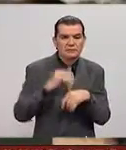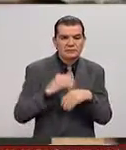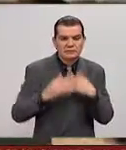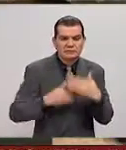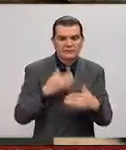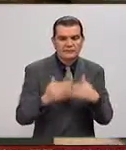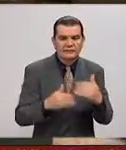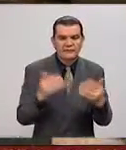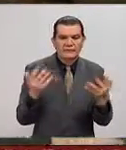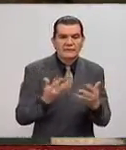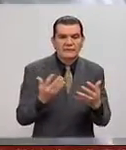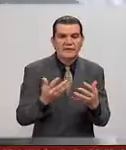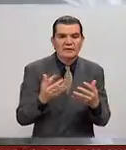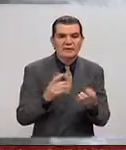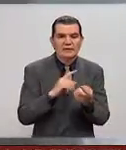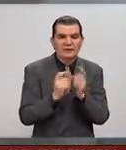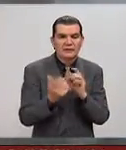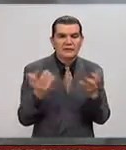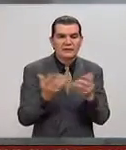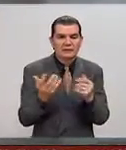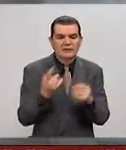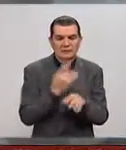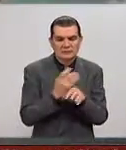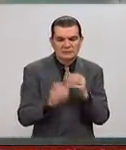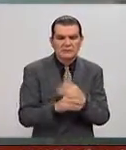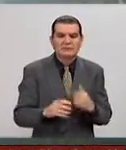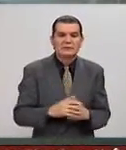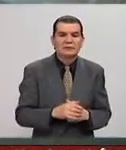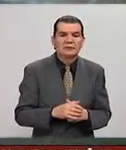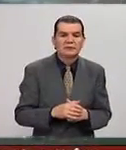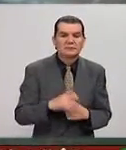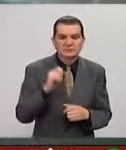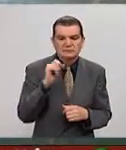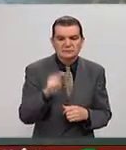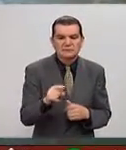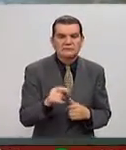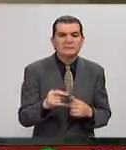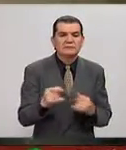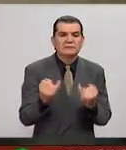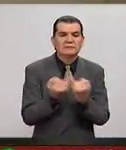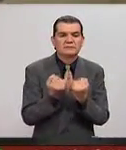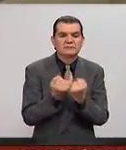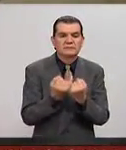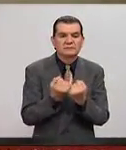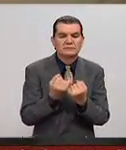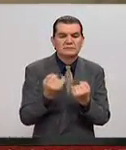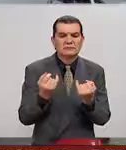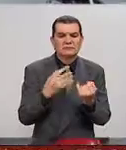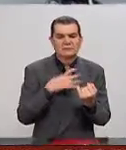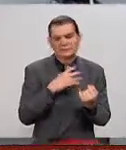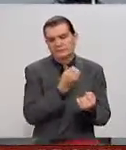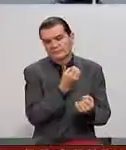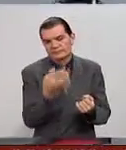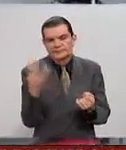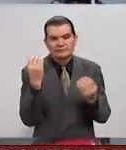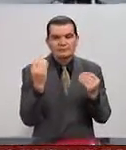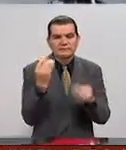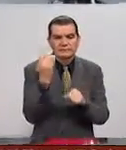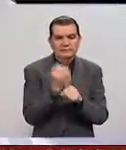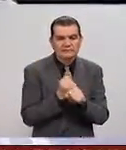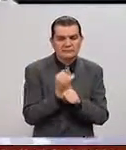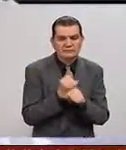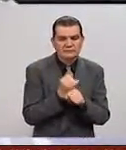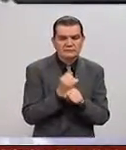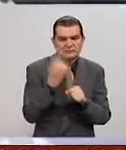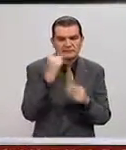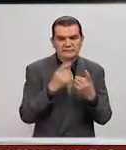procesos que fabrican o que producen cualquier objeto. También en la academia, por supuesto, hay muchísima área de investigación todavía